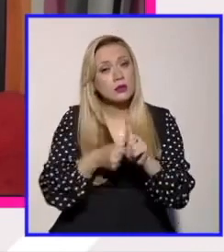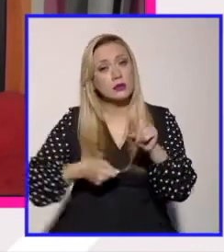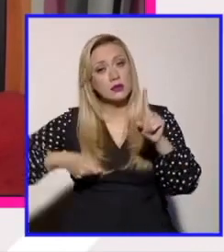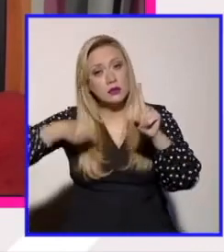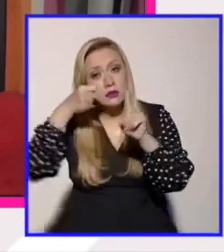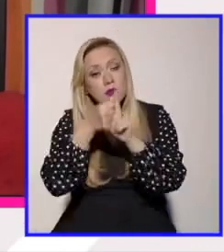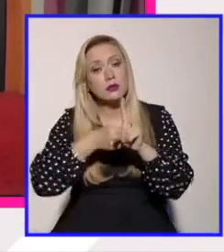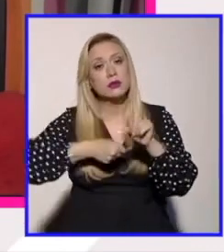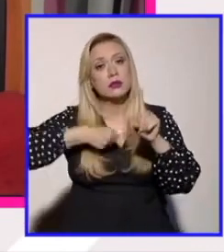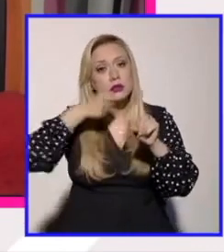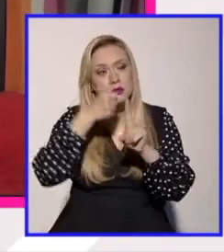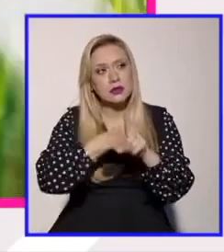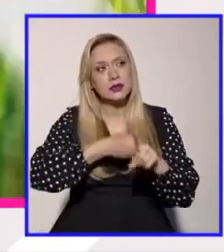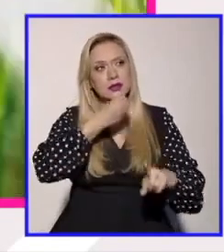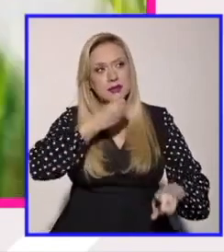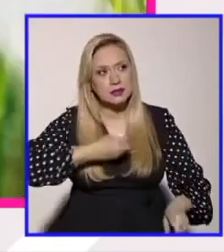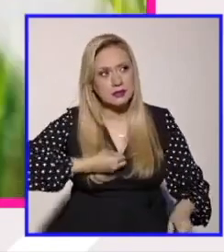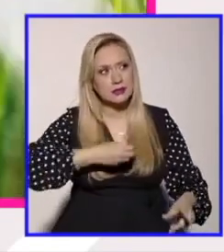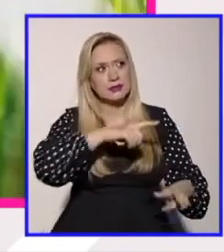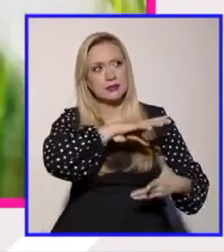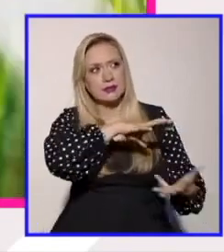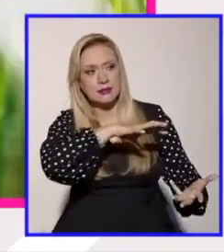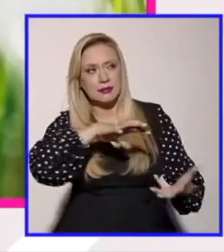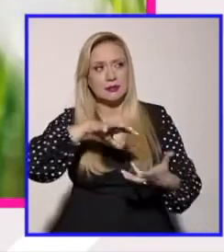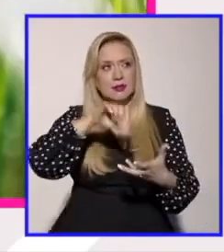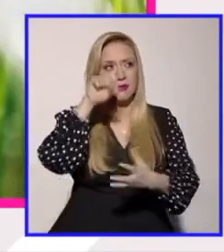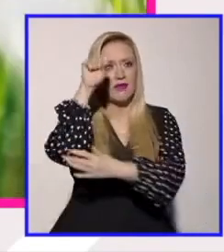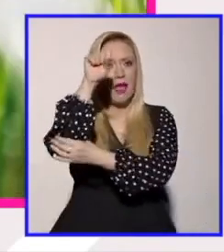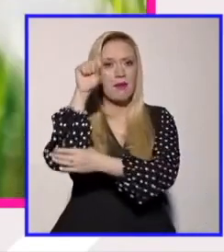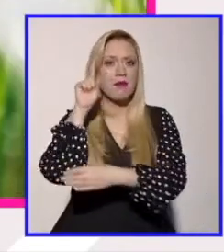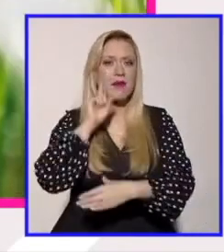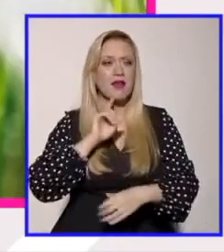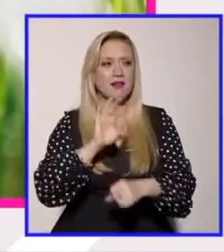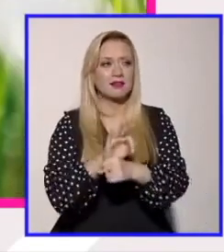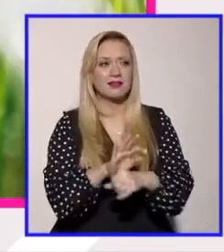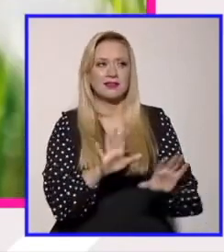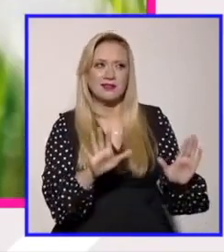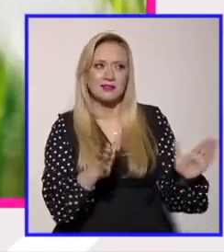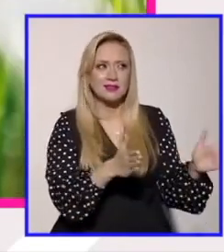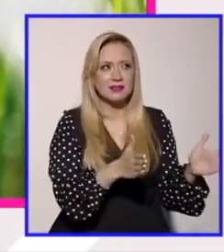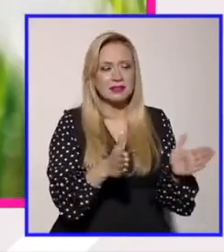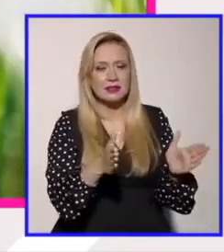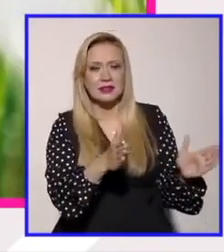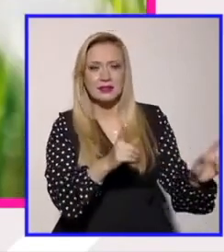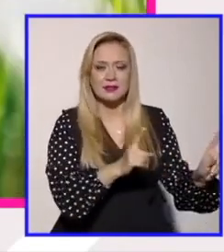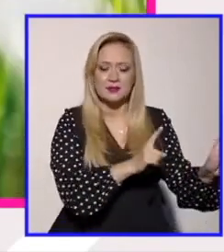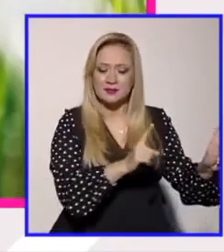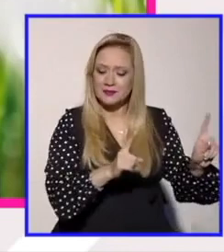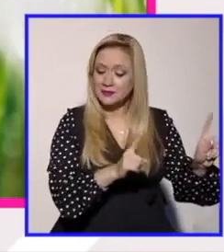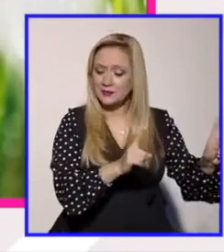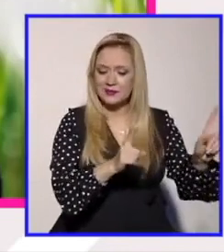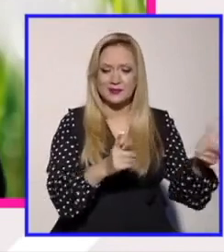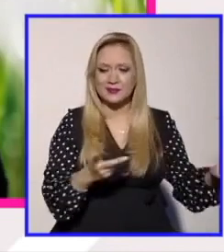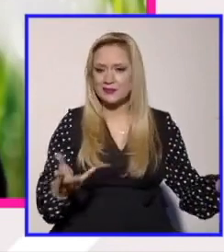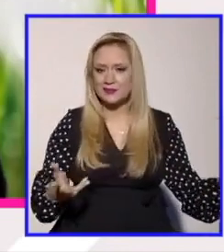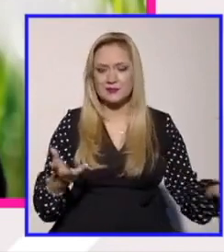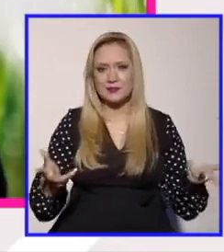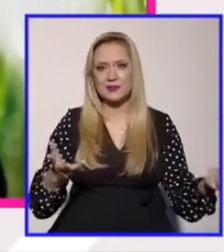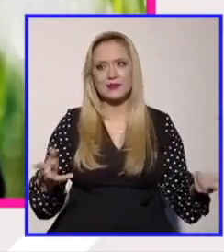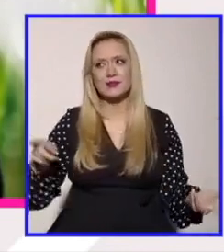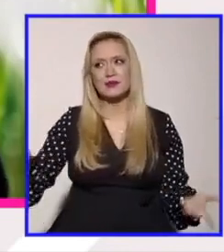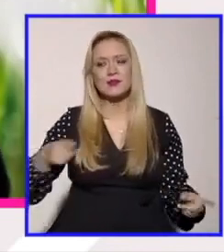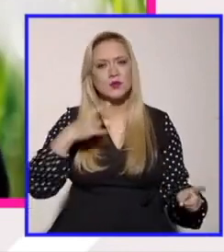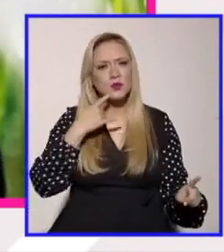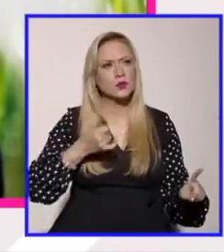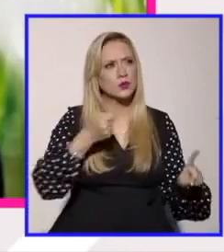se alinean en esto pero que de alguna manera implican que la manera en la que ellas habían construido su lucha